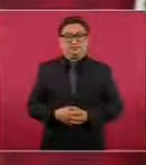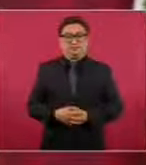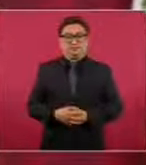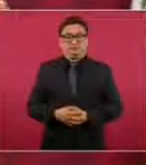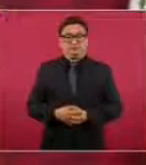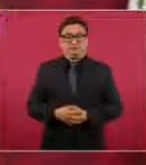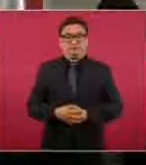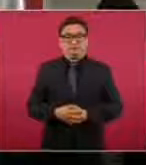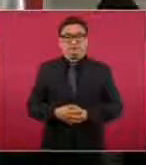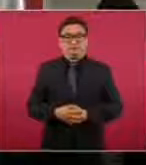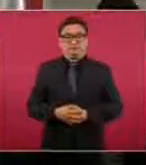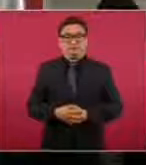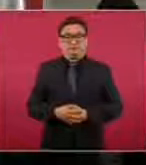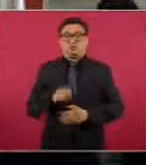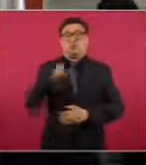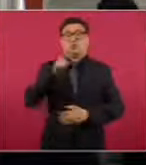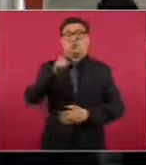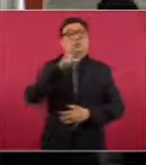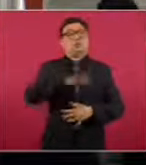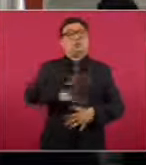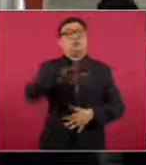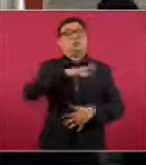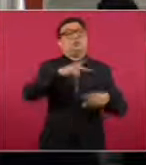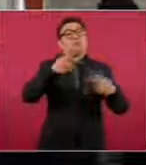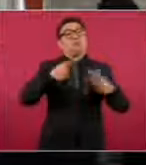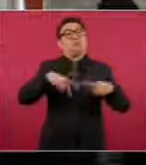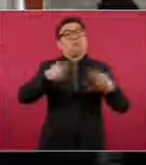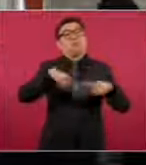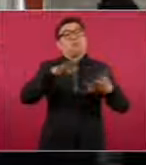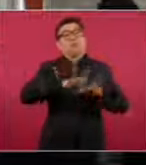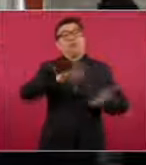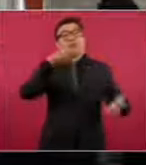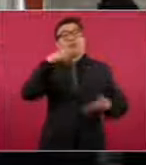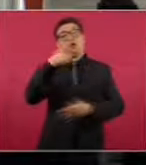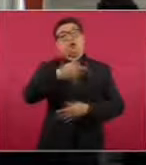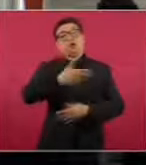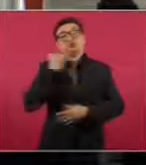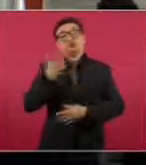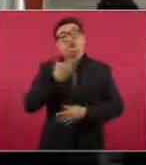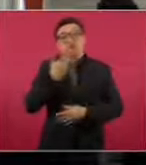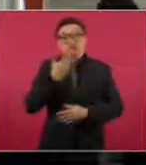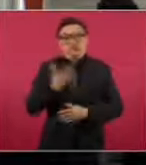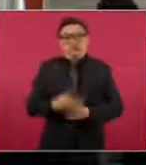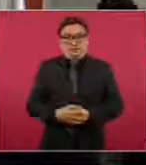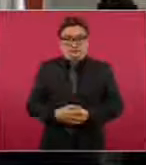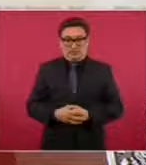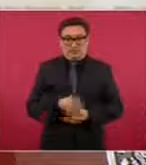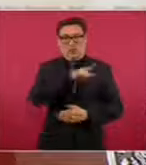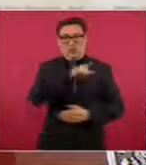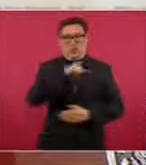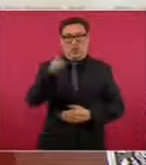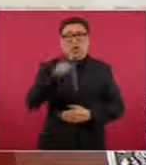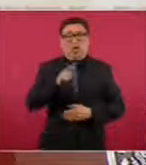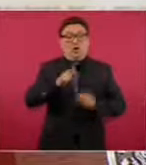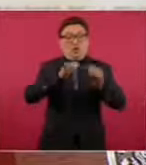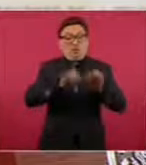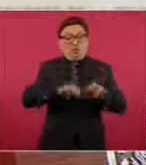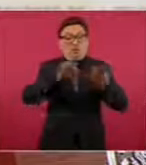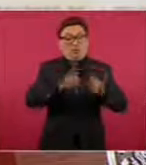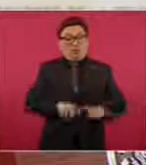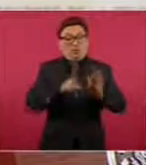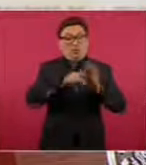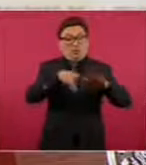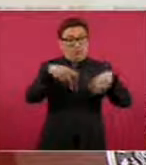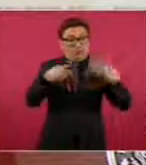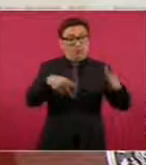ni con la mayoría de los editorialistas, de